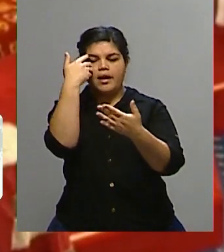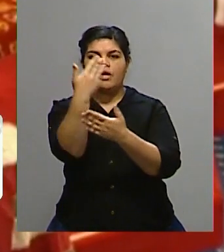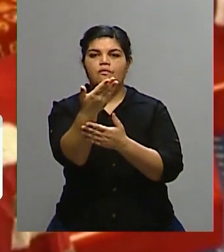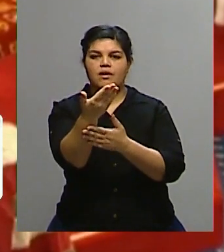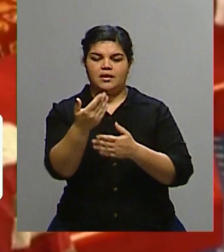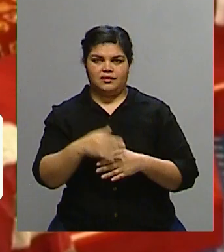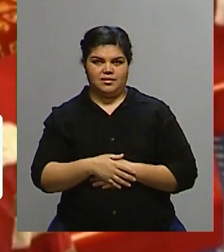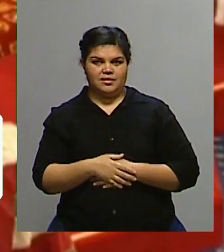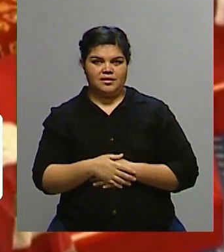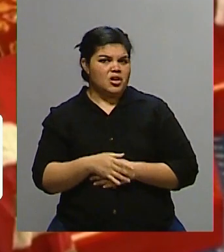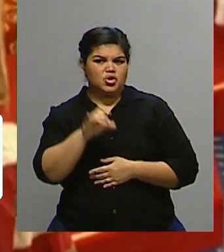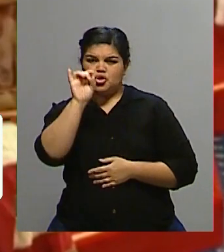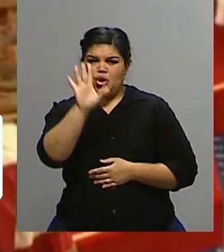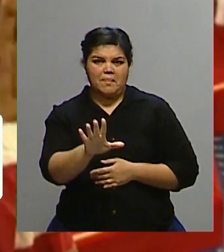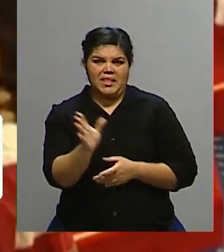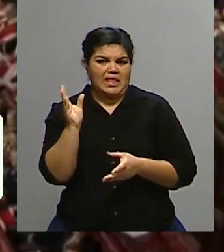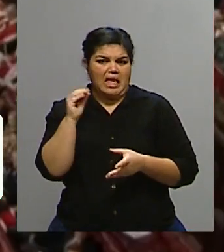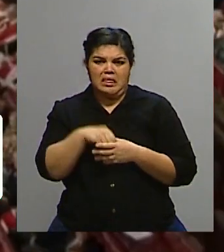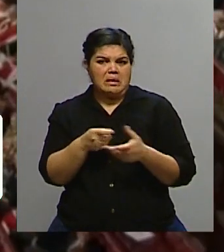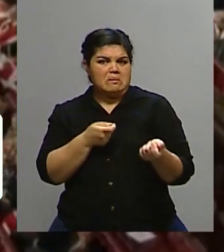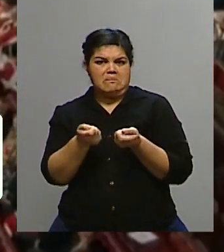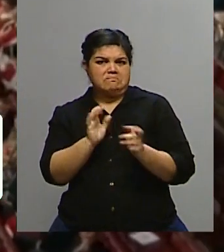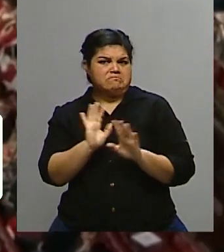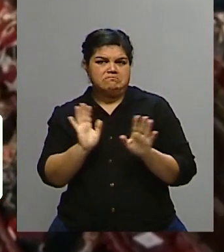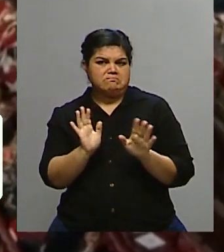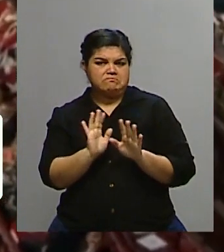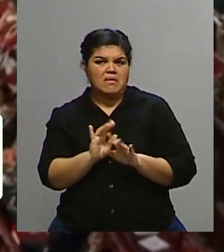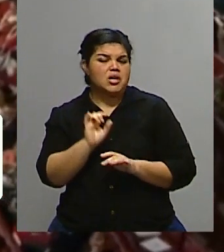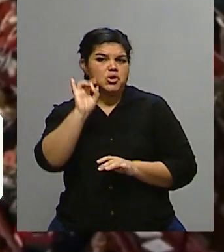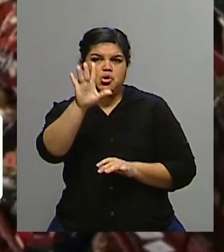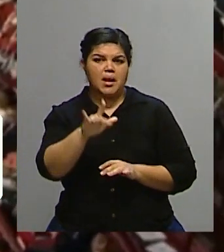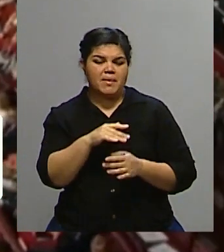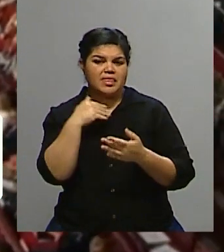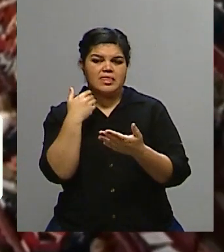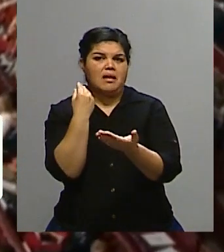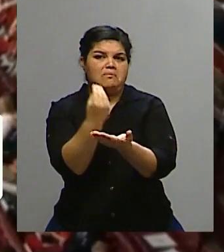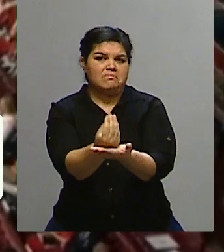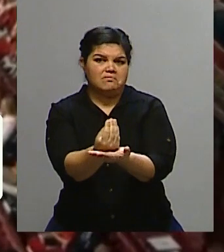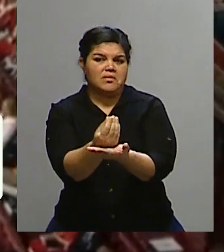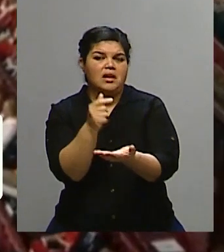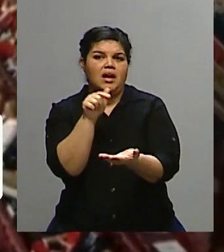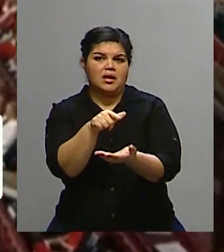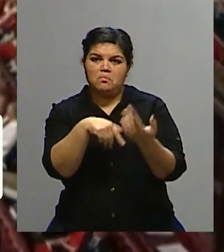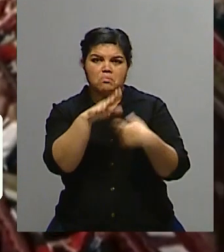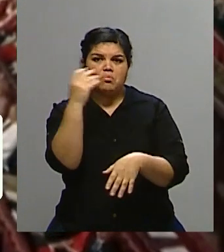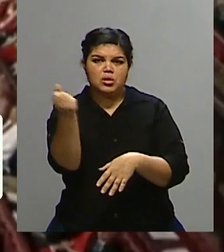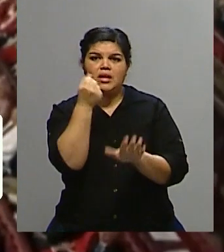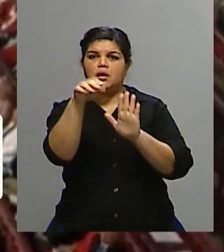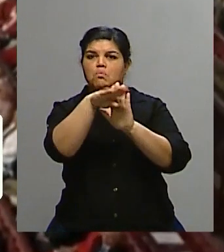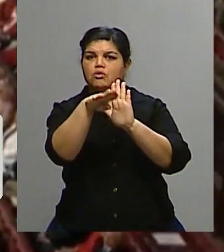proyección de imagen que diplomáticamente y protocolarmente es muy importante. La reina además